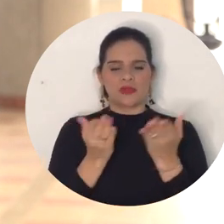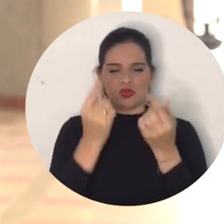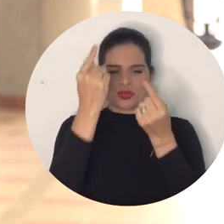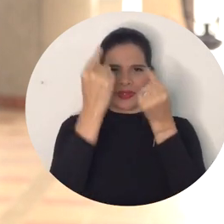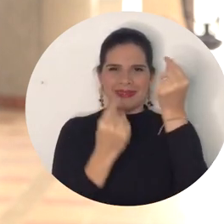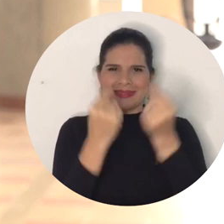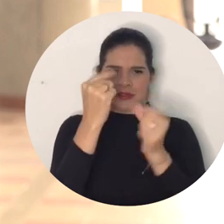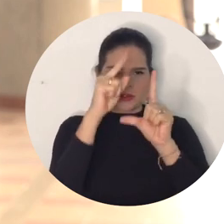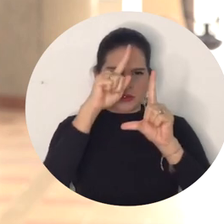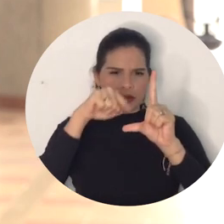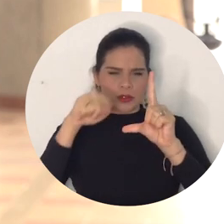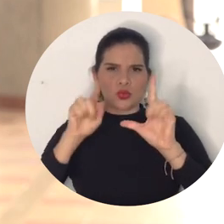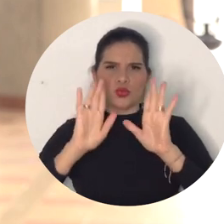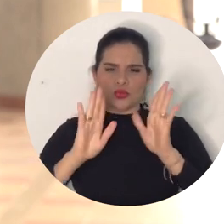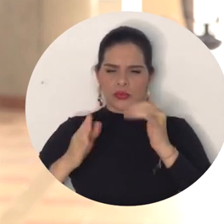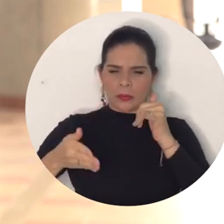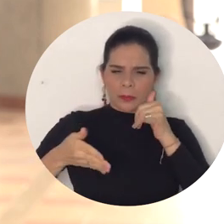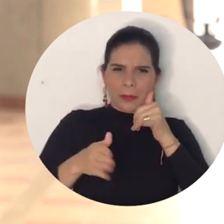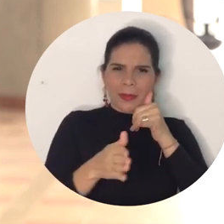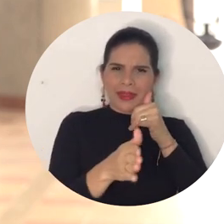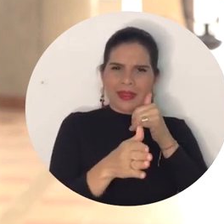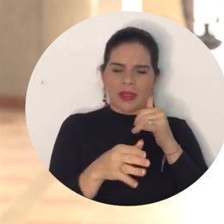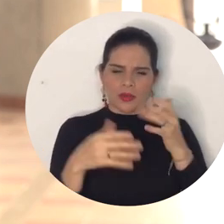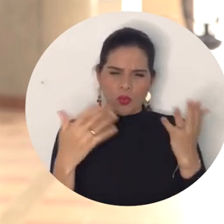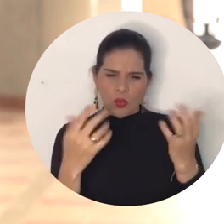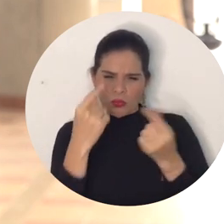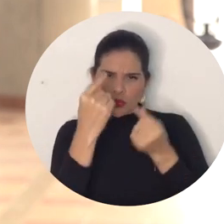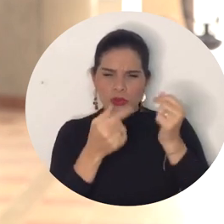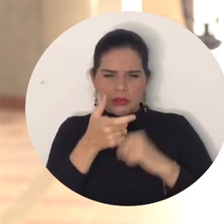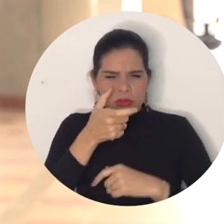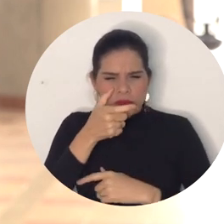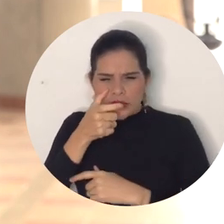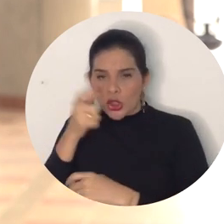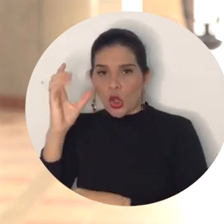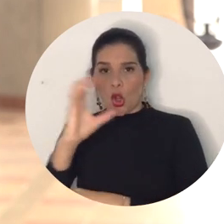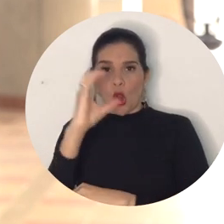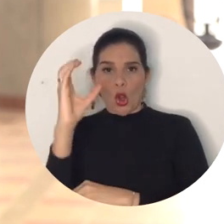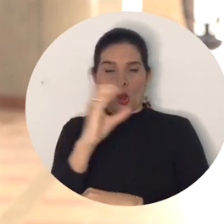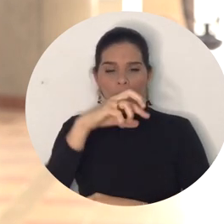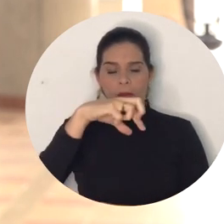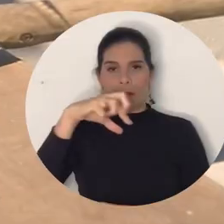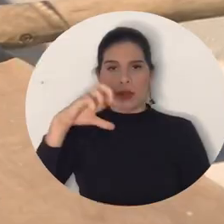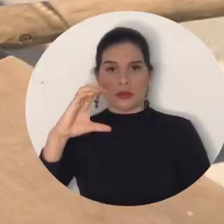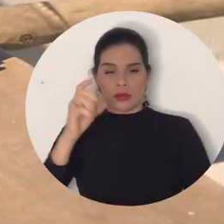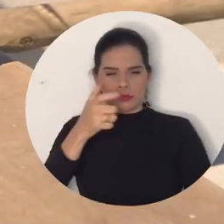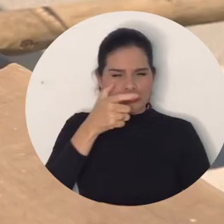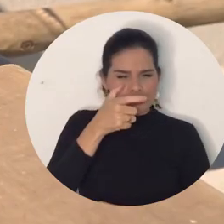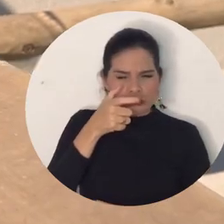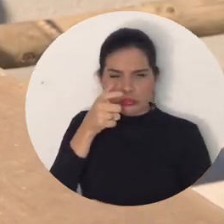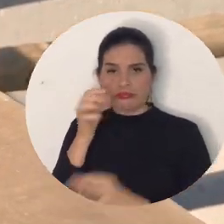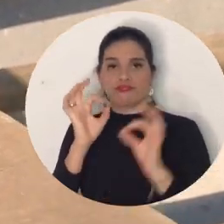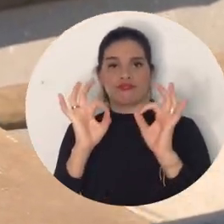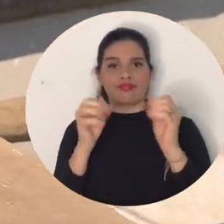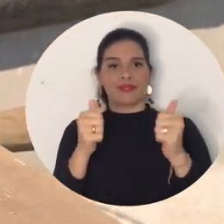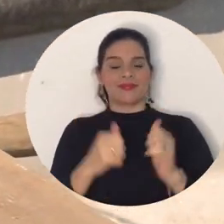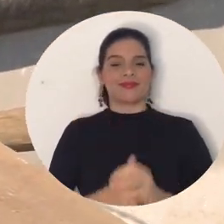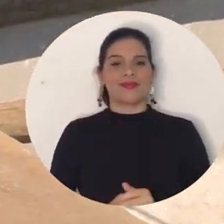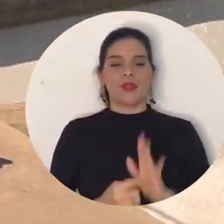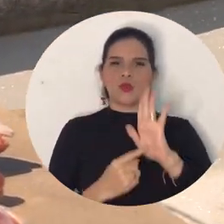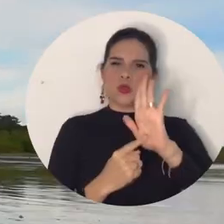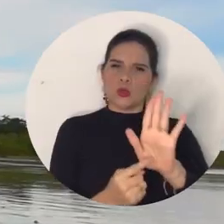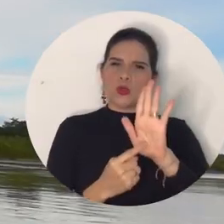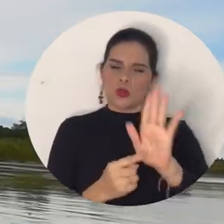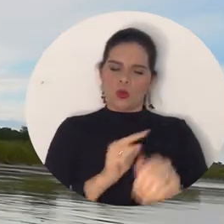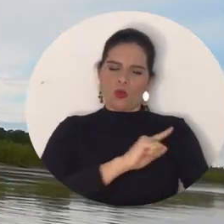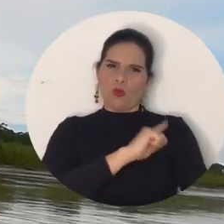Servicio Estadístico Pesquero Colombiano, el Programa de Observadores Pesqueros de Colombia, POPC. Se muestran también esas grandes